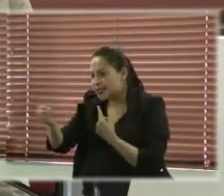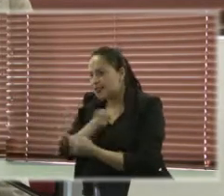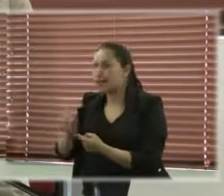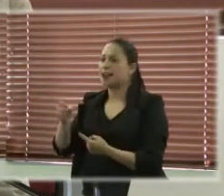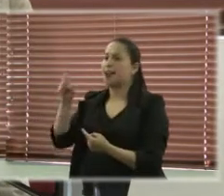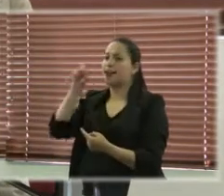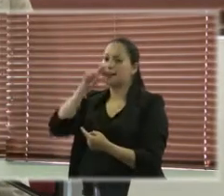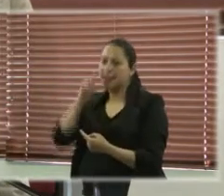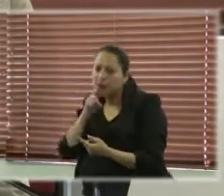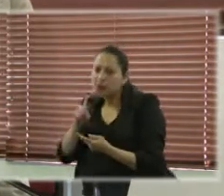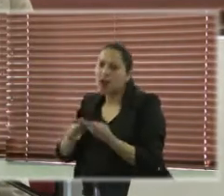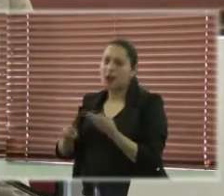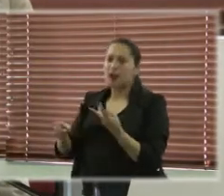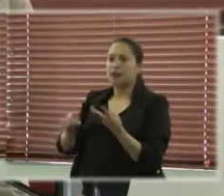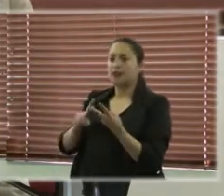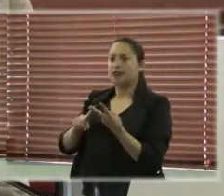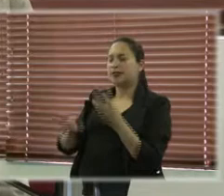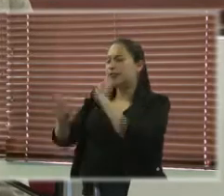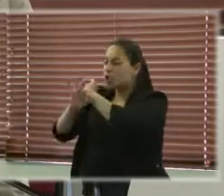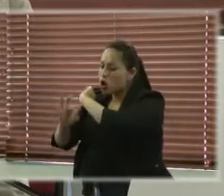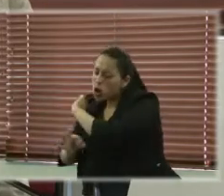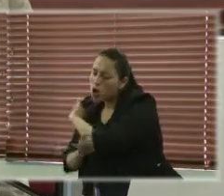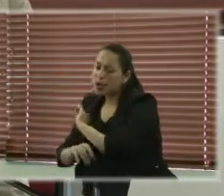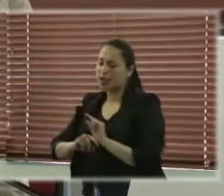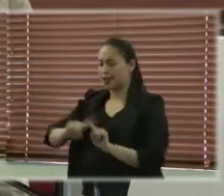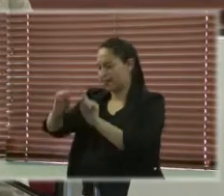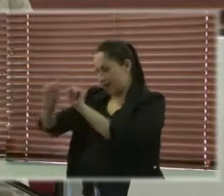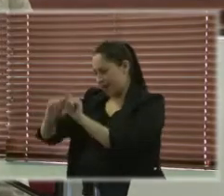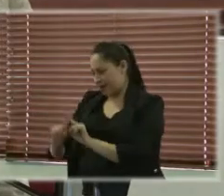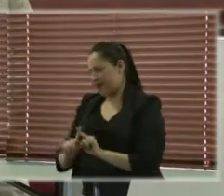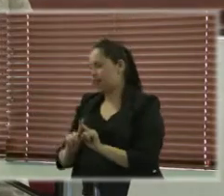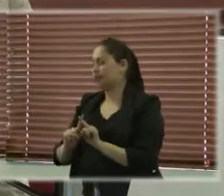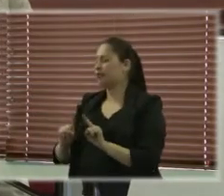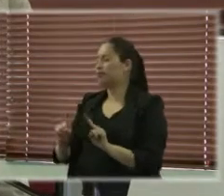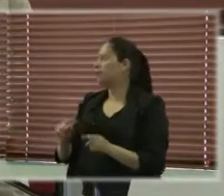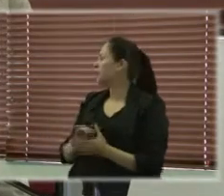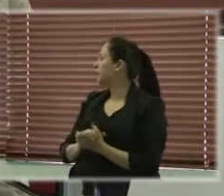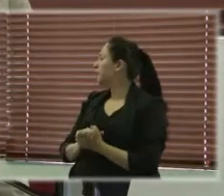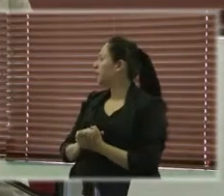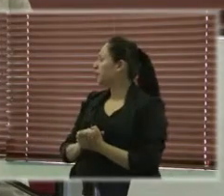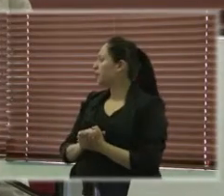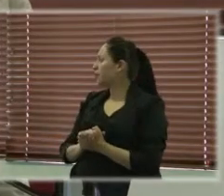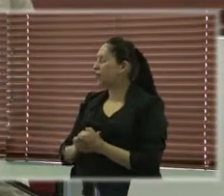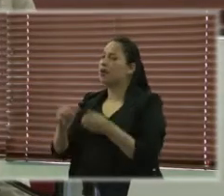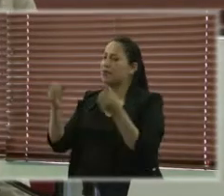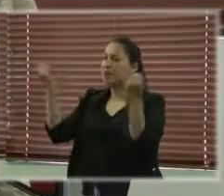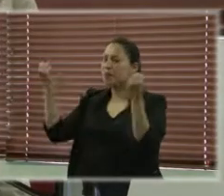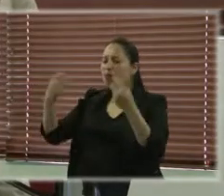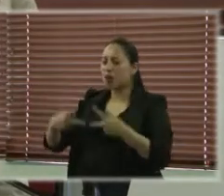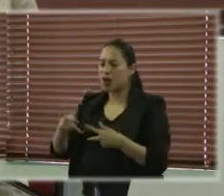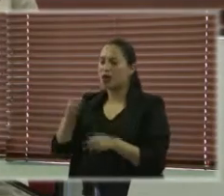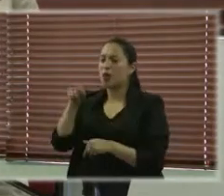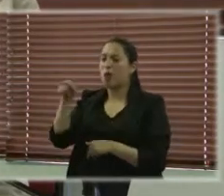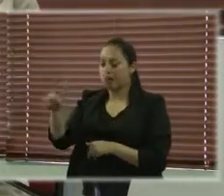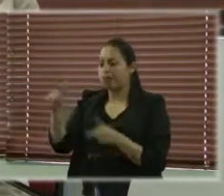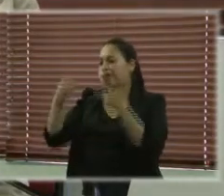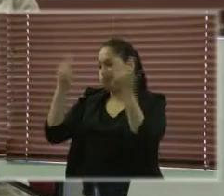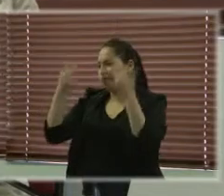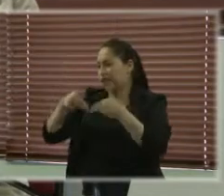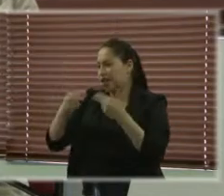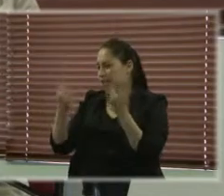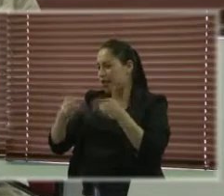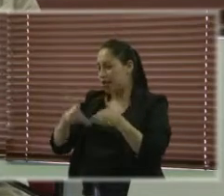psicológica, de todo tipo y sobre todo violencia basada en género pero también